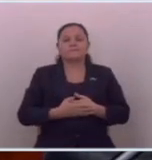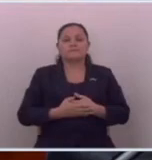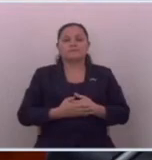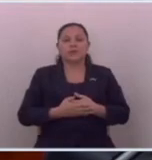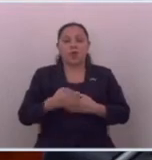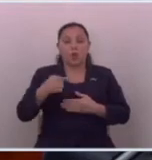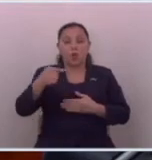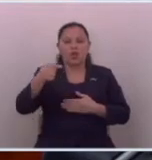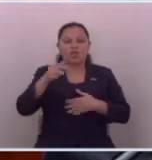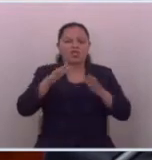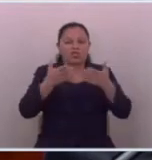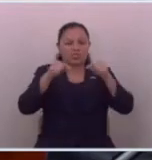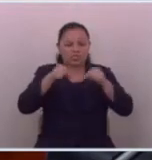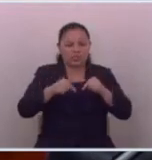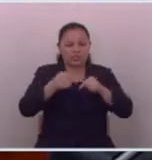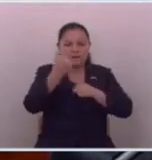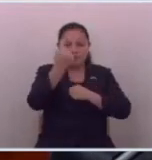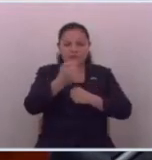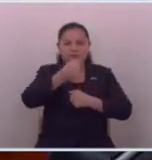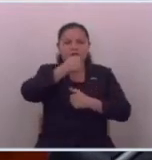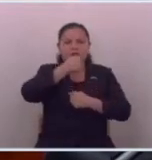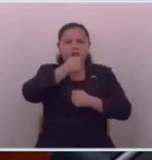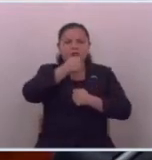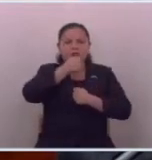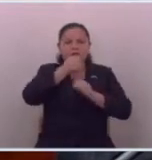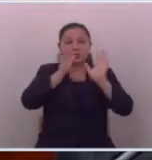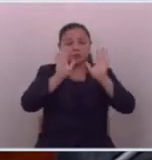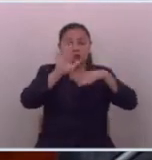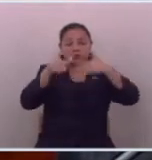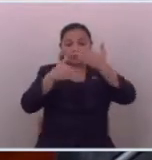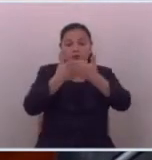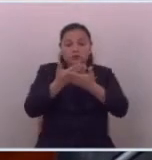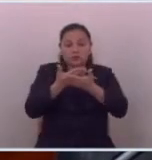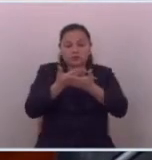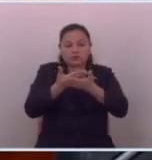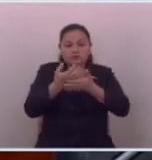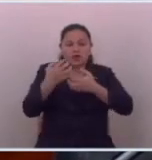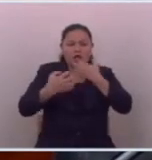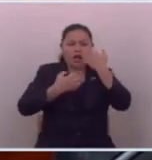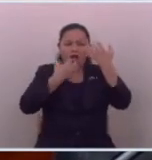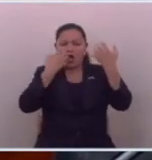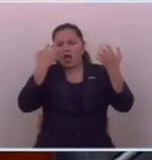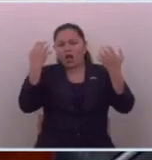cuando se trata de estos personajes ahí todos salen a gritar